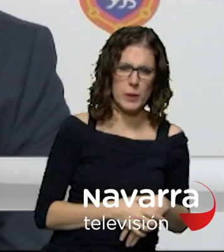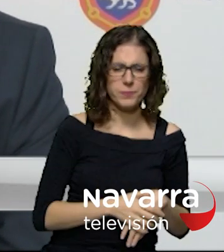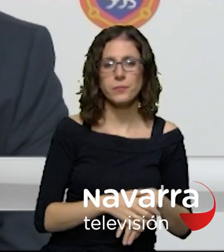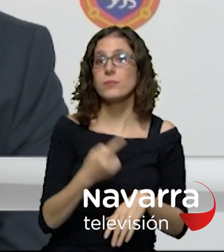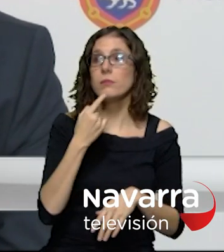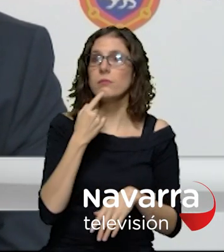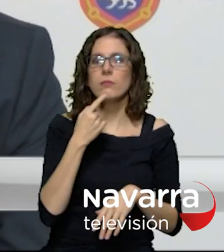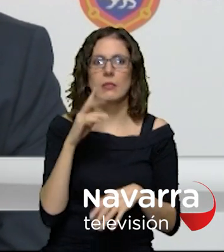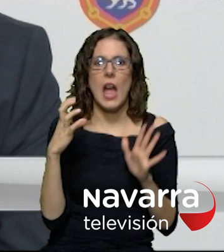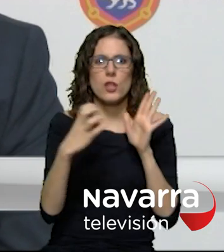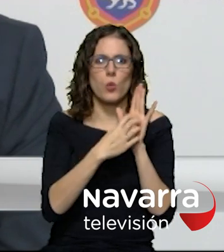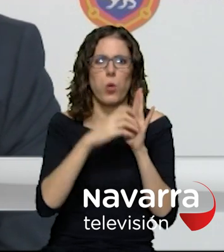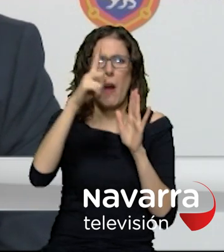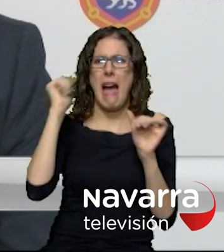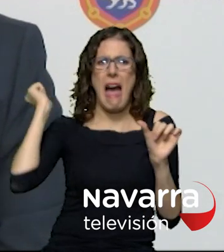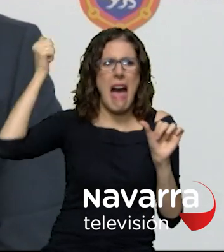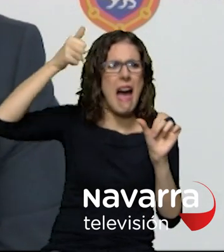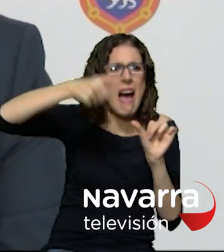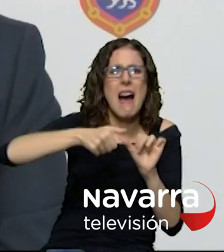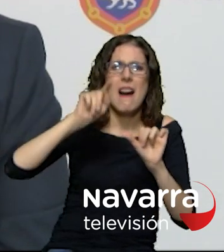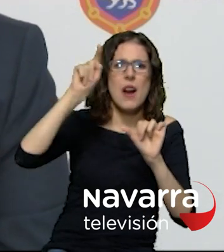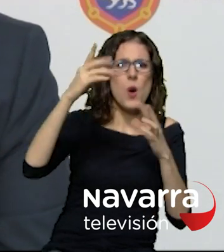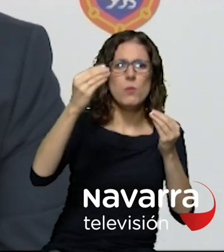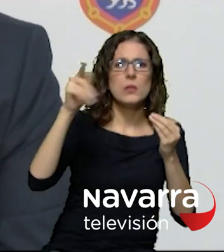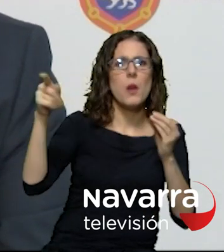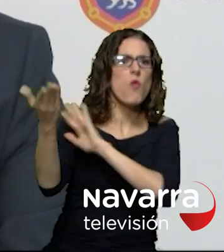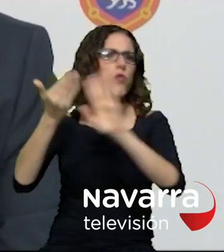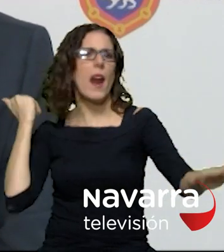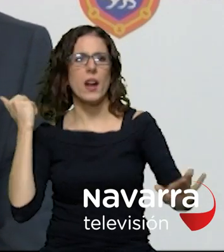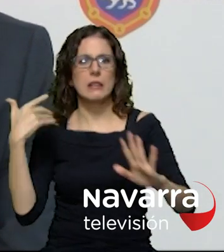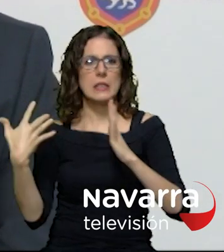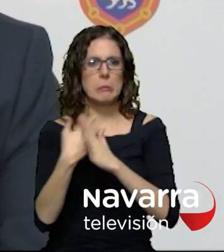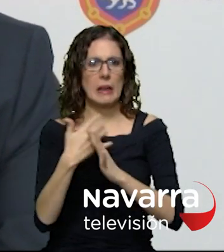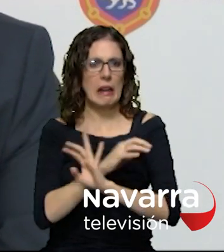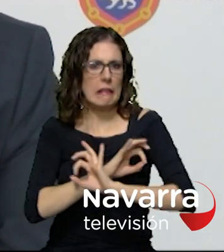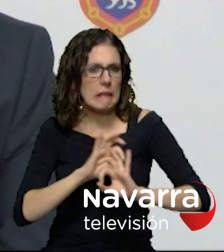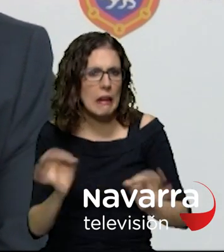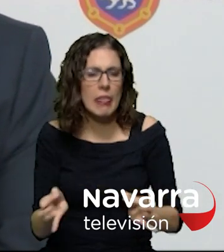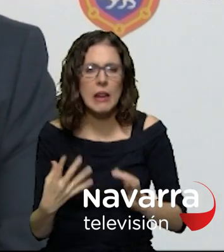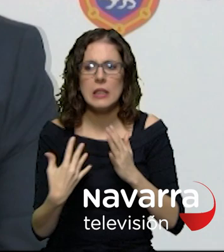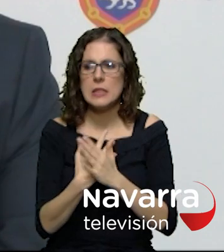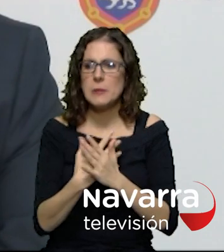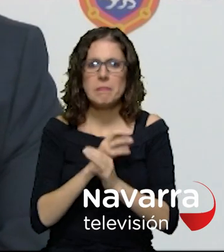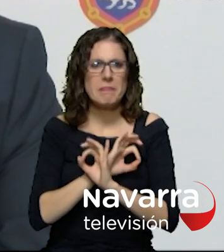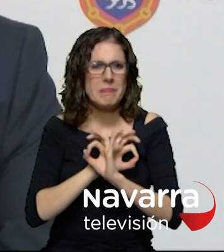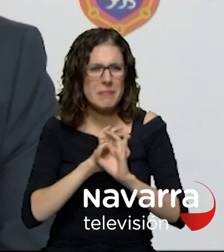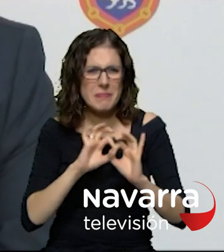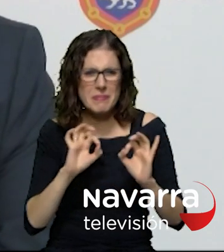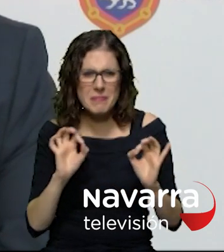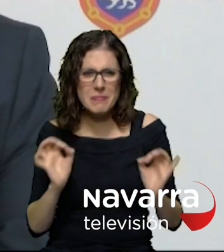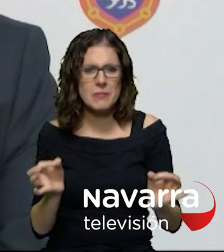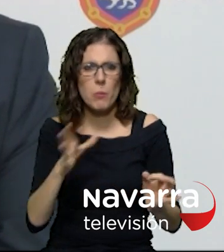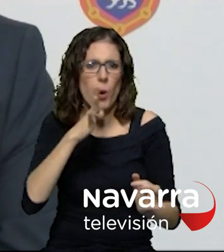que fue el que lo quitó sin sin dar ninguna explicación y por puro sectarismo ideológico lo lógico